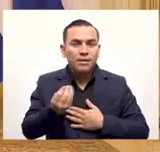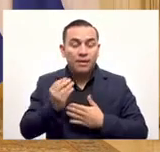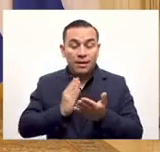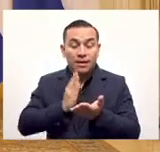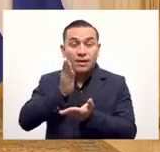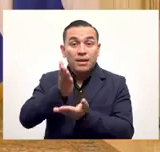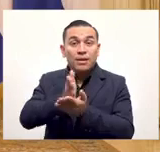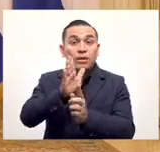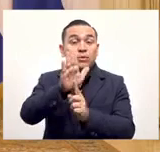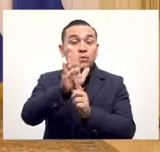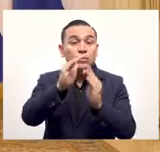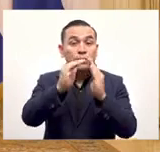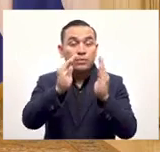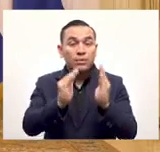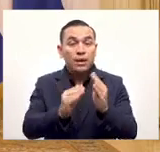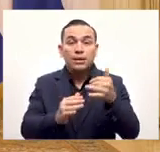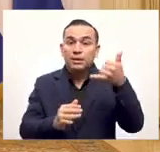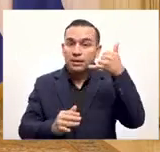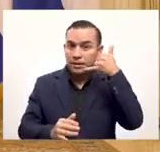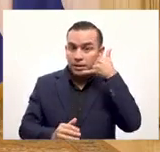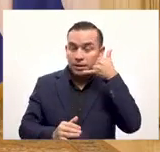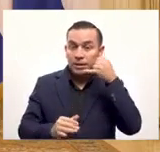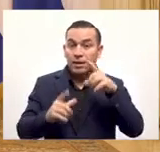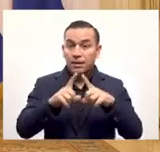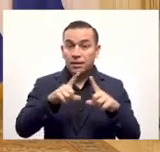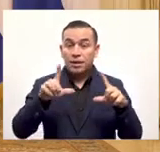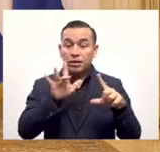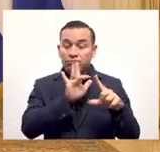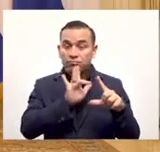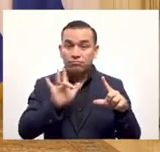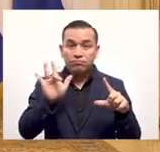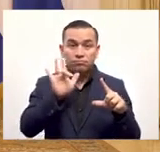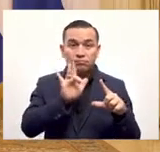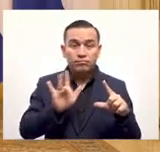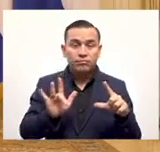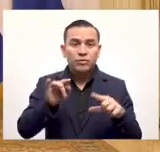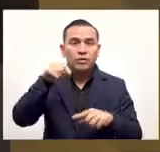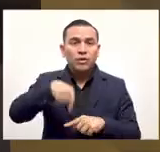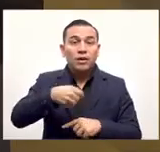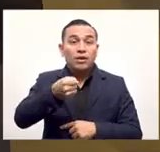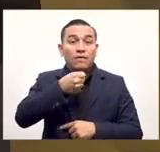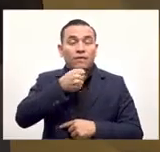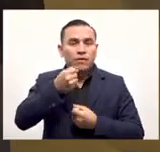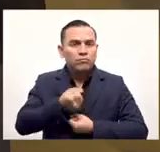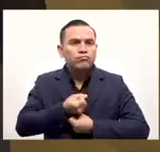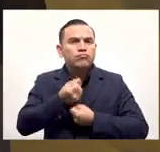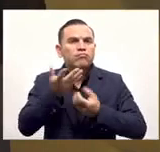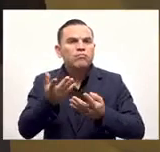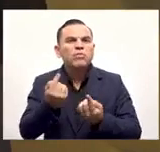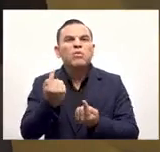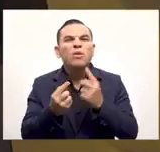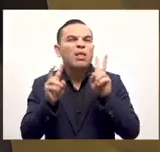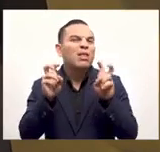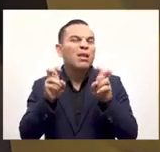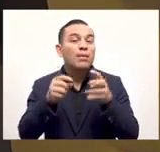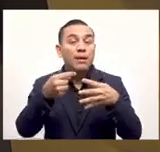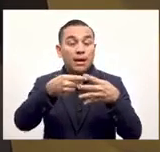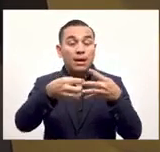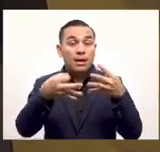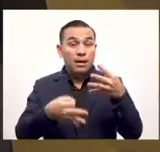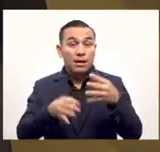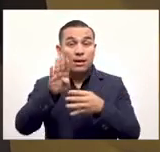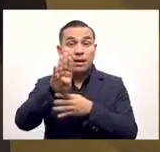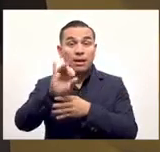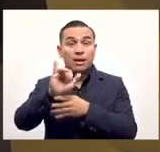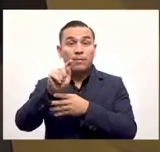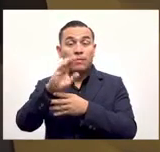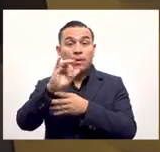día queremos llegar a la intimidad de sus casas o a sus celulares, a sus tablets, en esta cadena nacional para hablar un poco sobre la ley Bitcoin